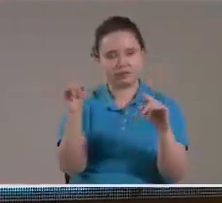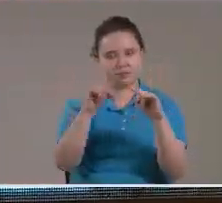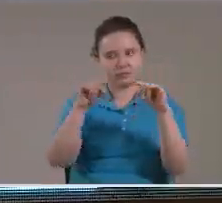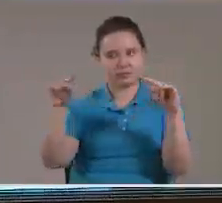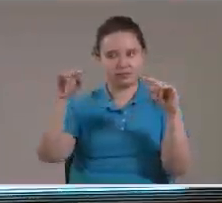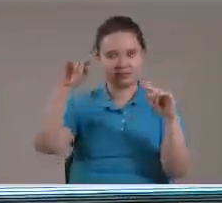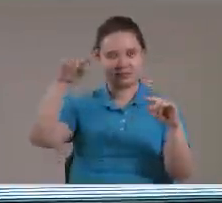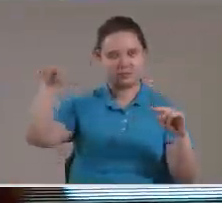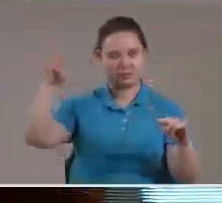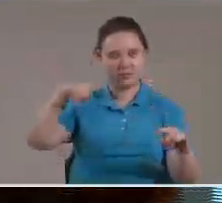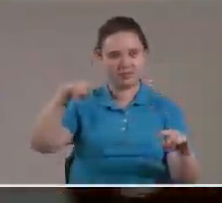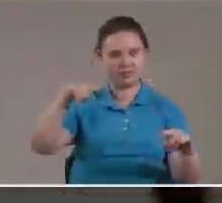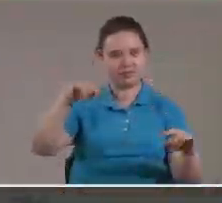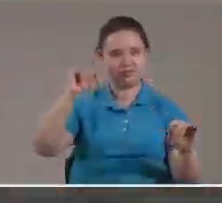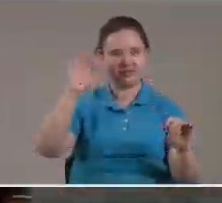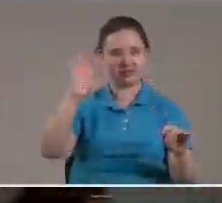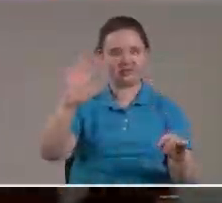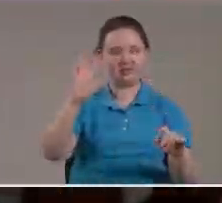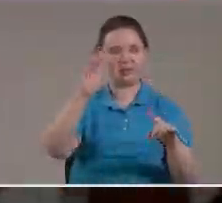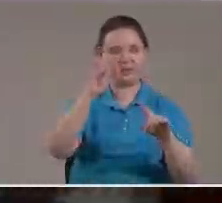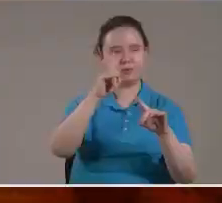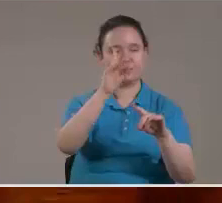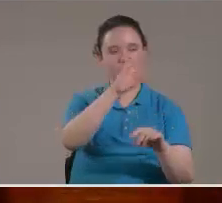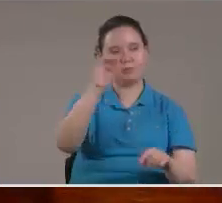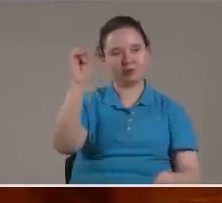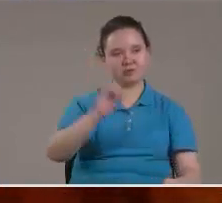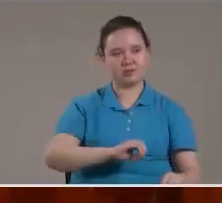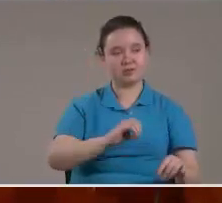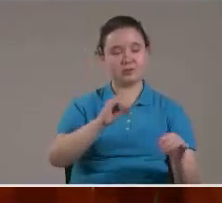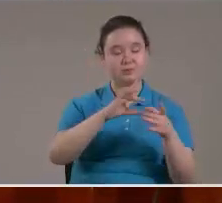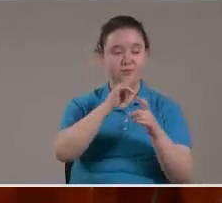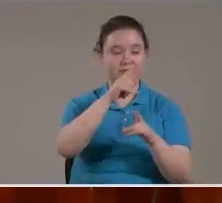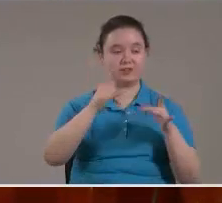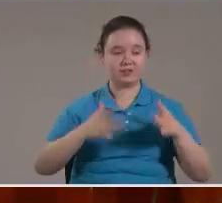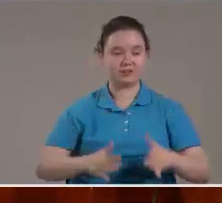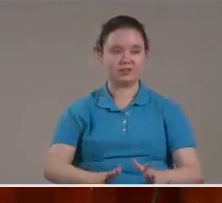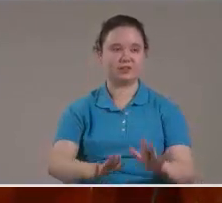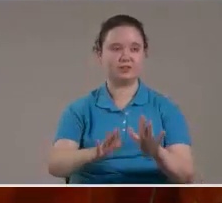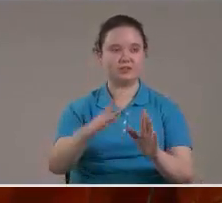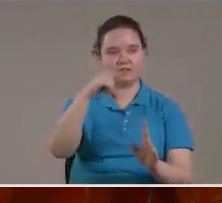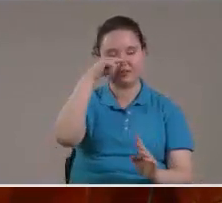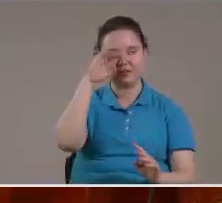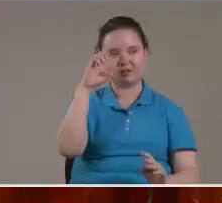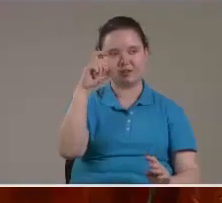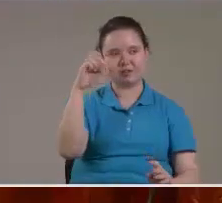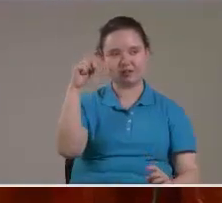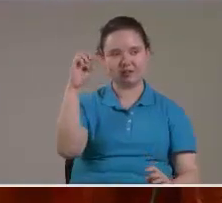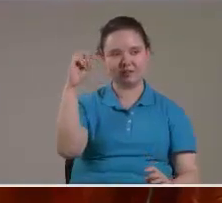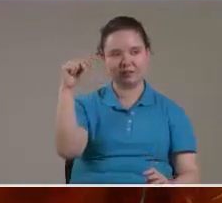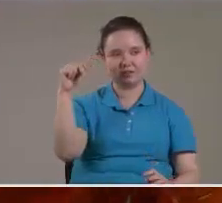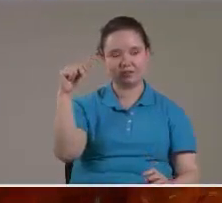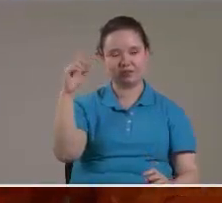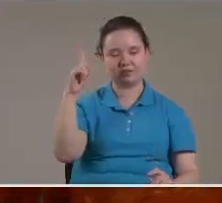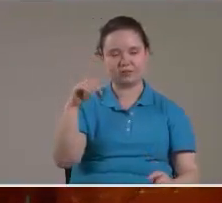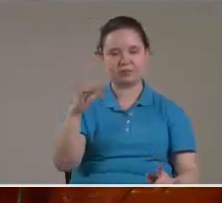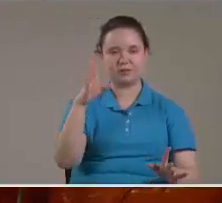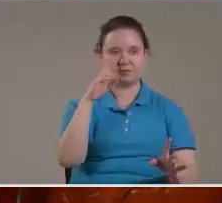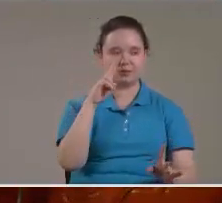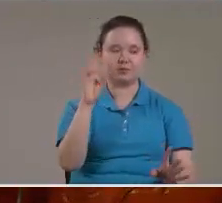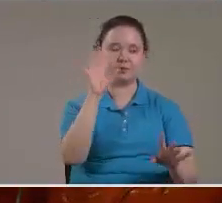O sea O el 5% De ella fue lo que nació El tecnón Ahora miremos la iglesia